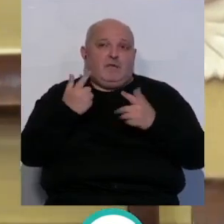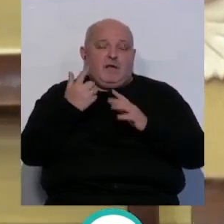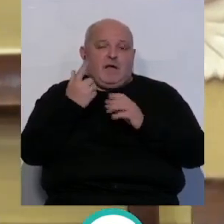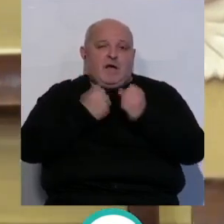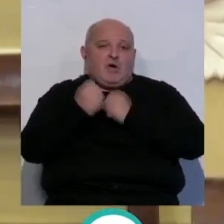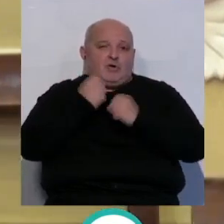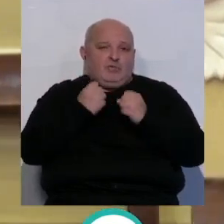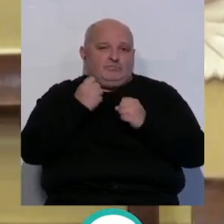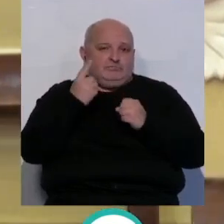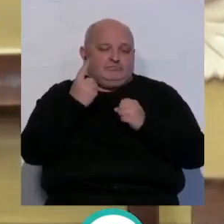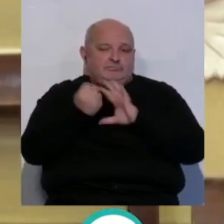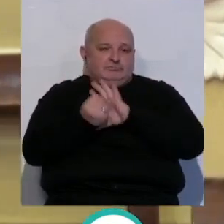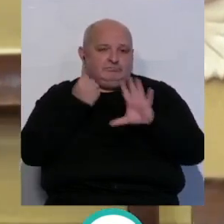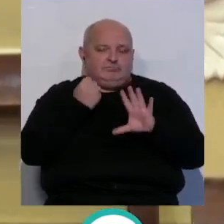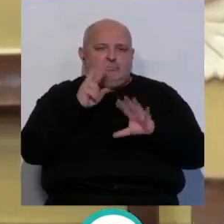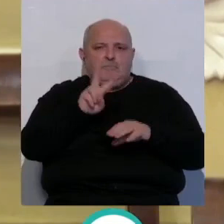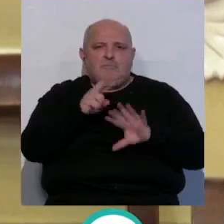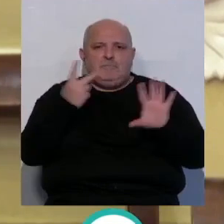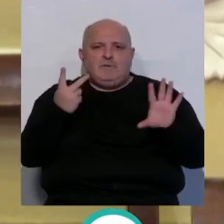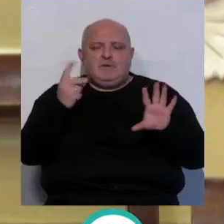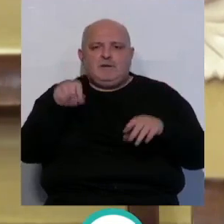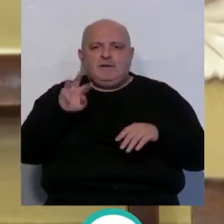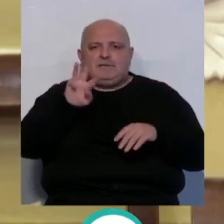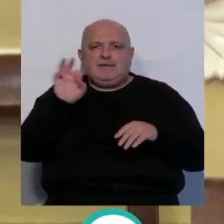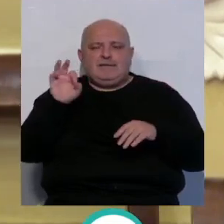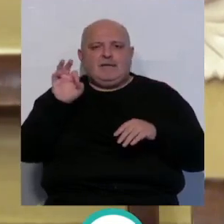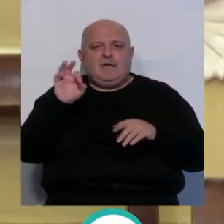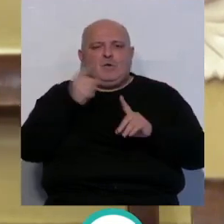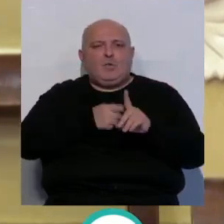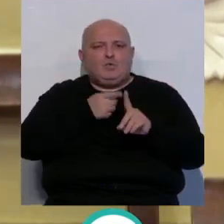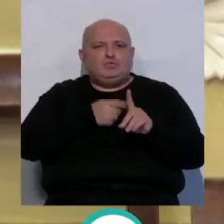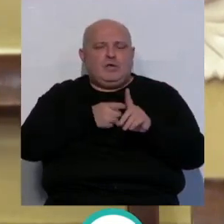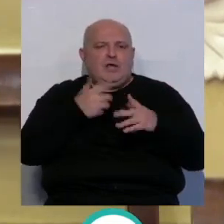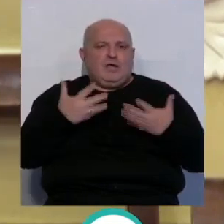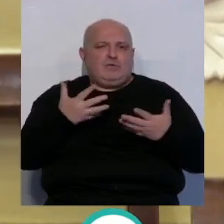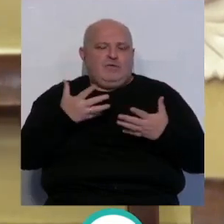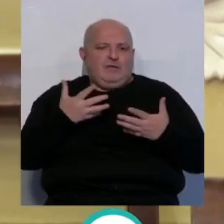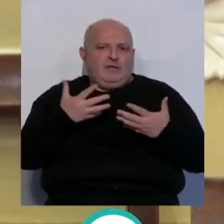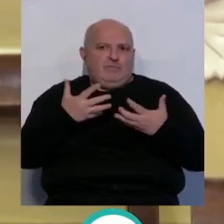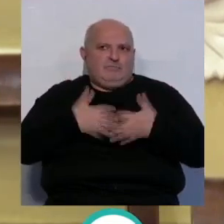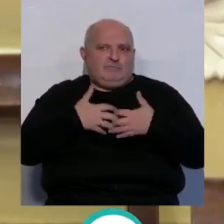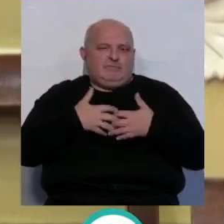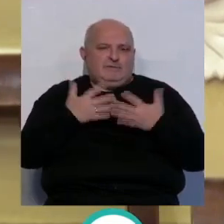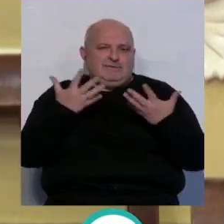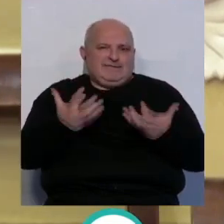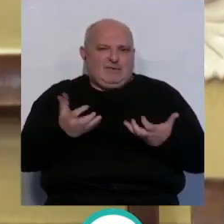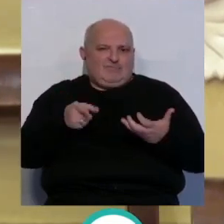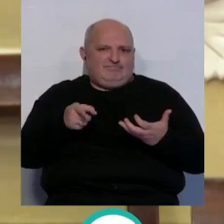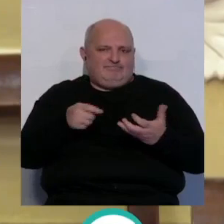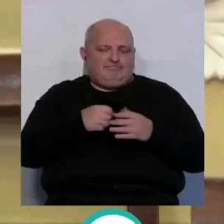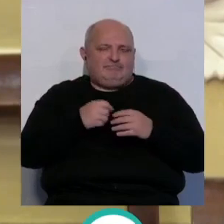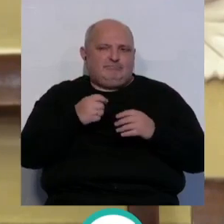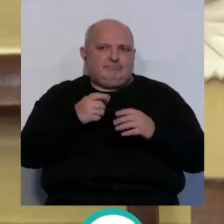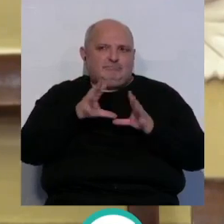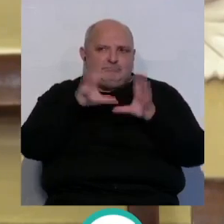económico, ya que vamos a reducir un 27,30% el consumo actual de la planta en tiempo seco, que